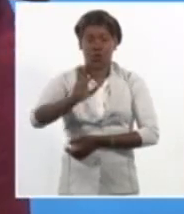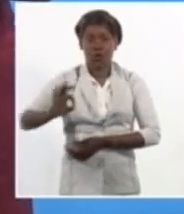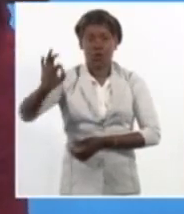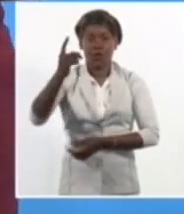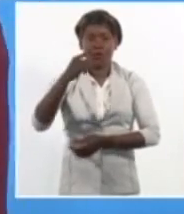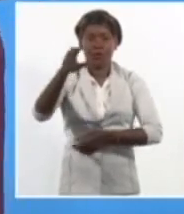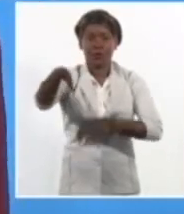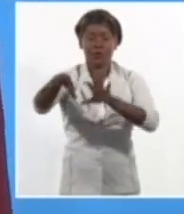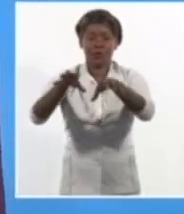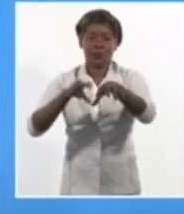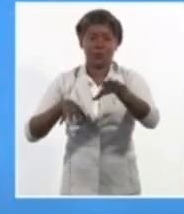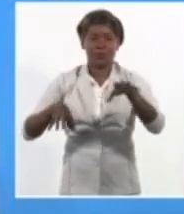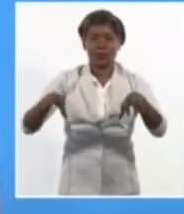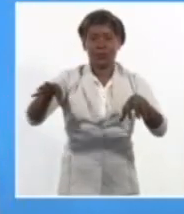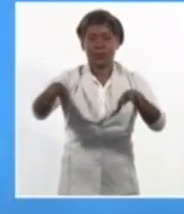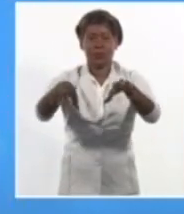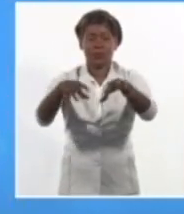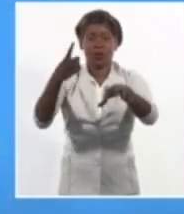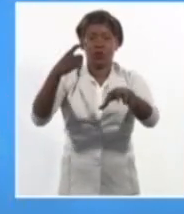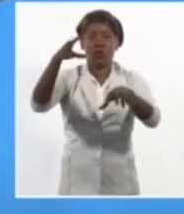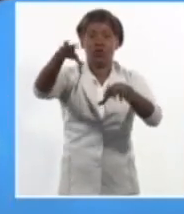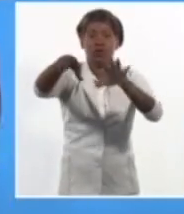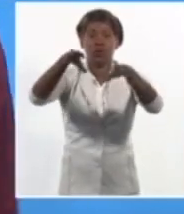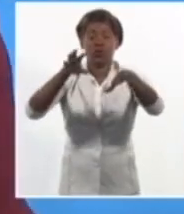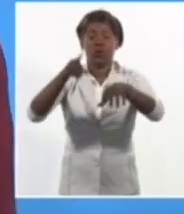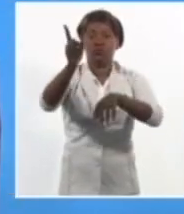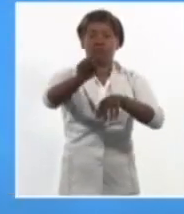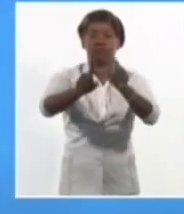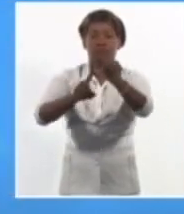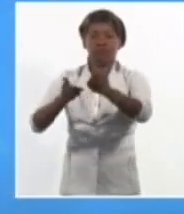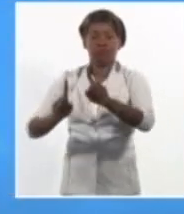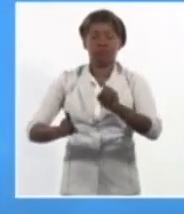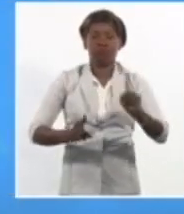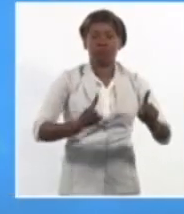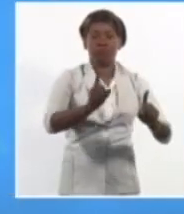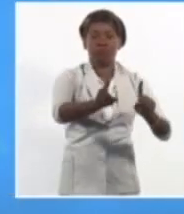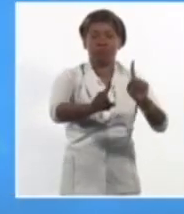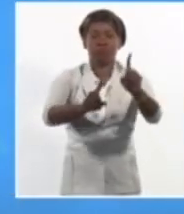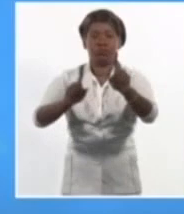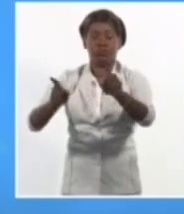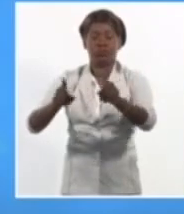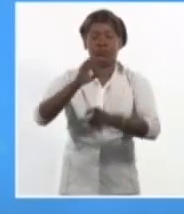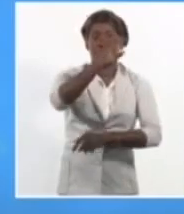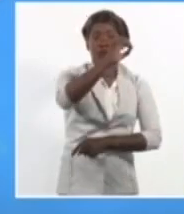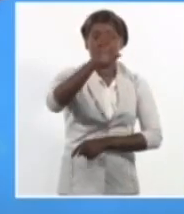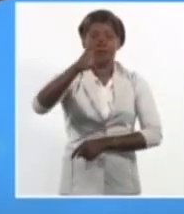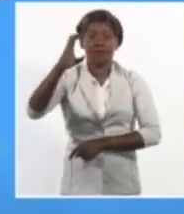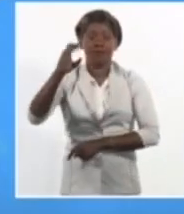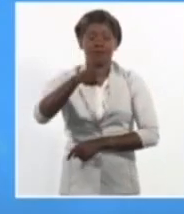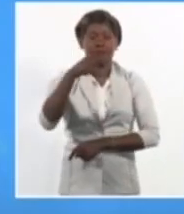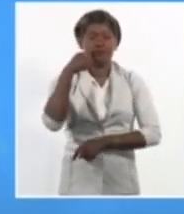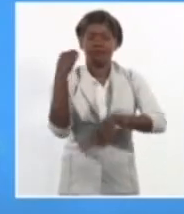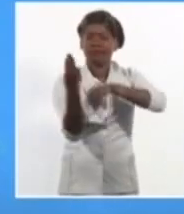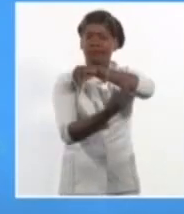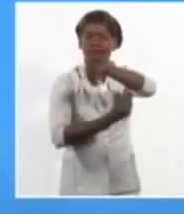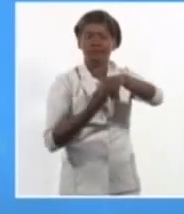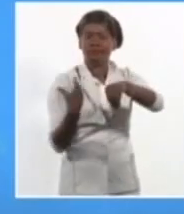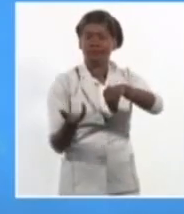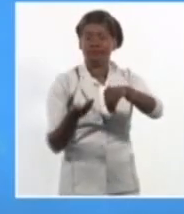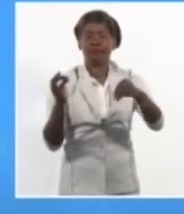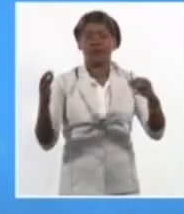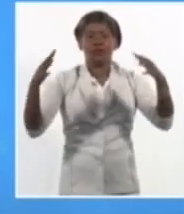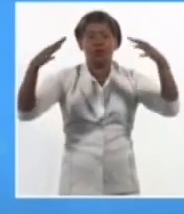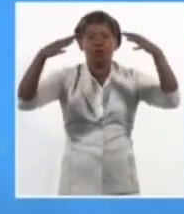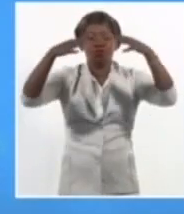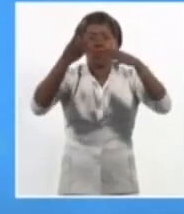chubascos, algunas lluvias y también aisladas tormentas eléctricas. Mientras tanto en las provincias occidentales estará parcialmente nublado, pudiera